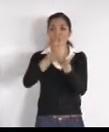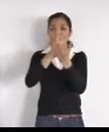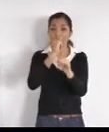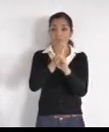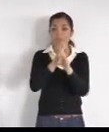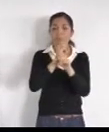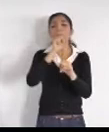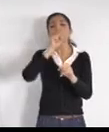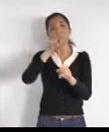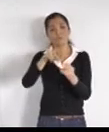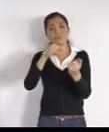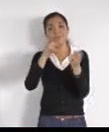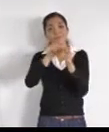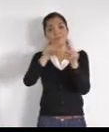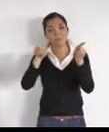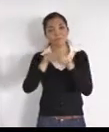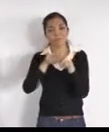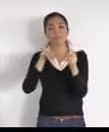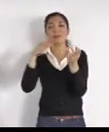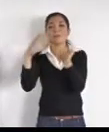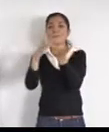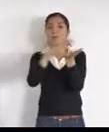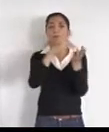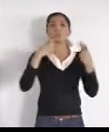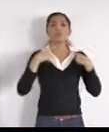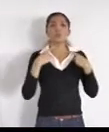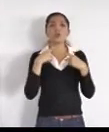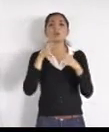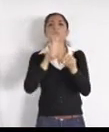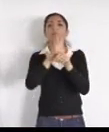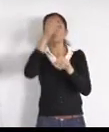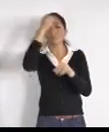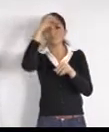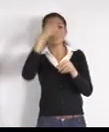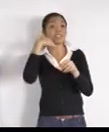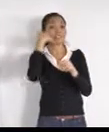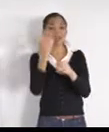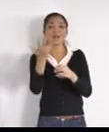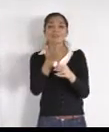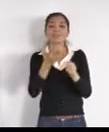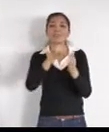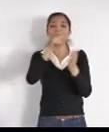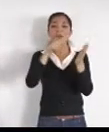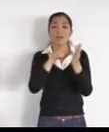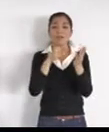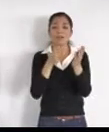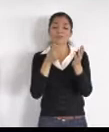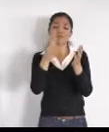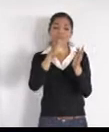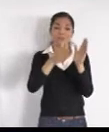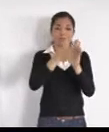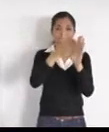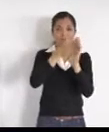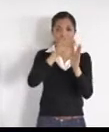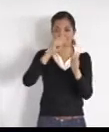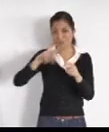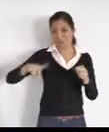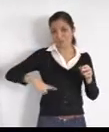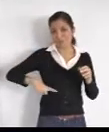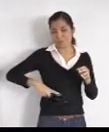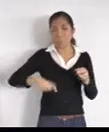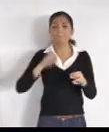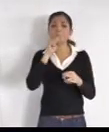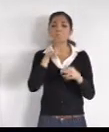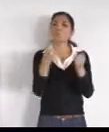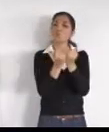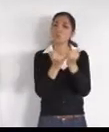en cada programa de las dependencias del gobierno. Hicimos también la semana pasada supervisión de obras en las calles aquí en